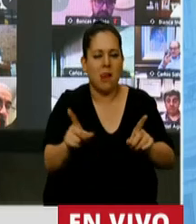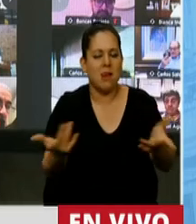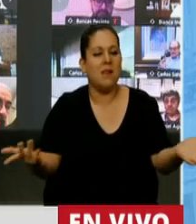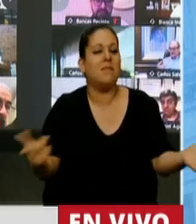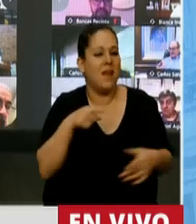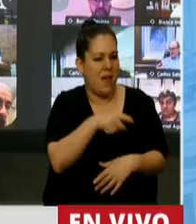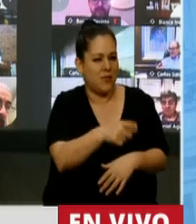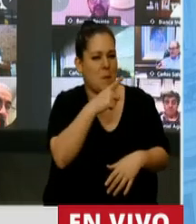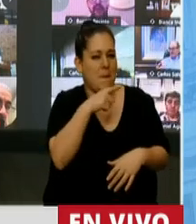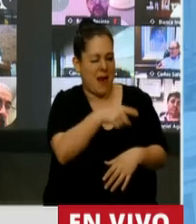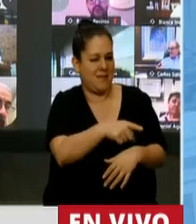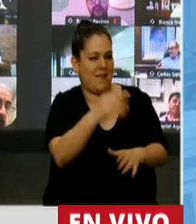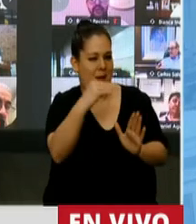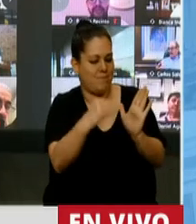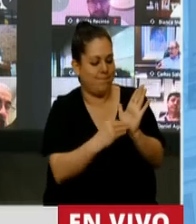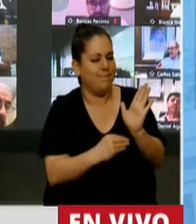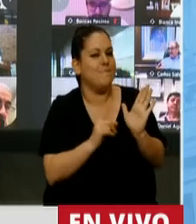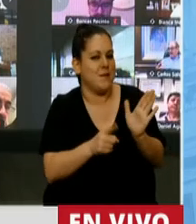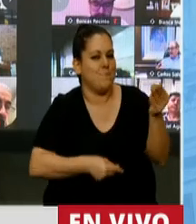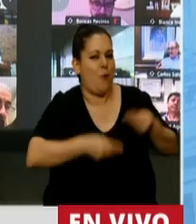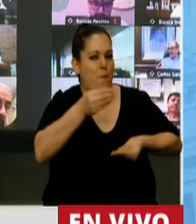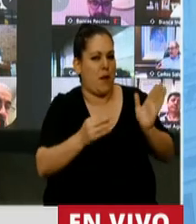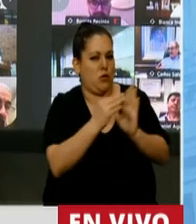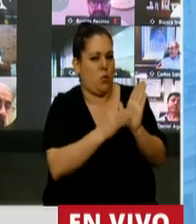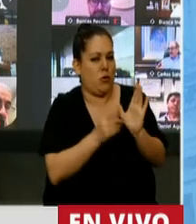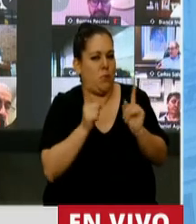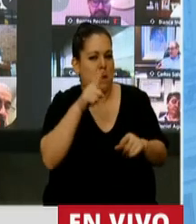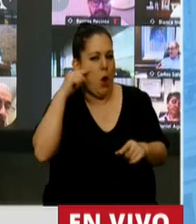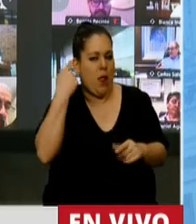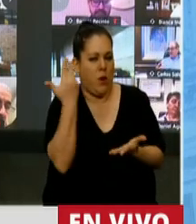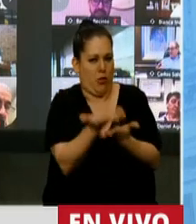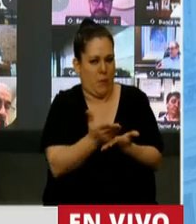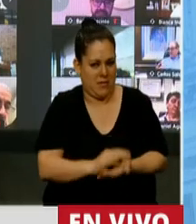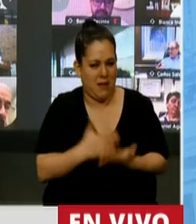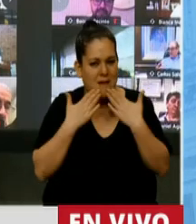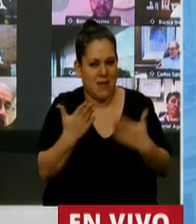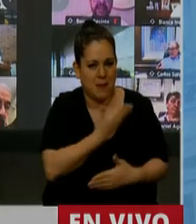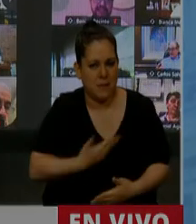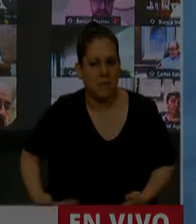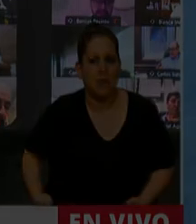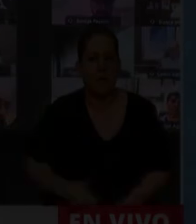con este presupuesto que ha presentado nuestro Presidente. Muchas gracias, señor Presidente. Gracias, diputado.